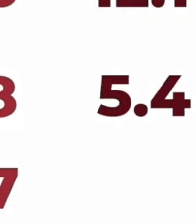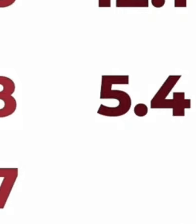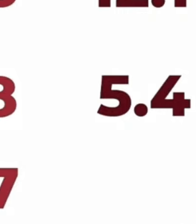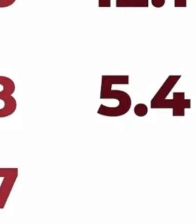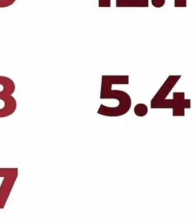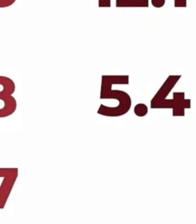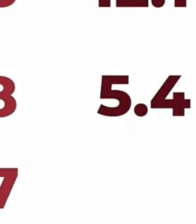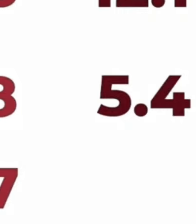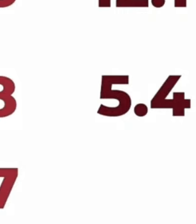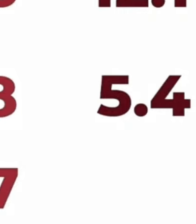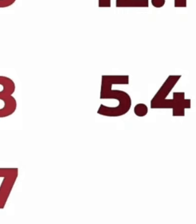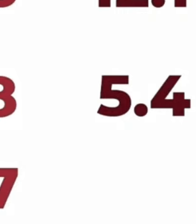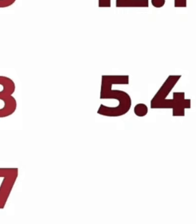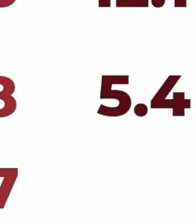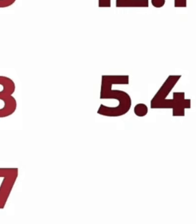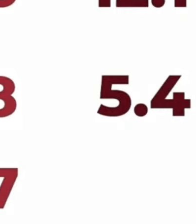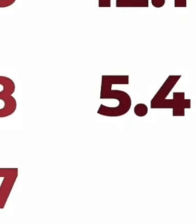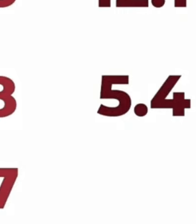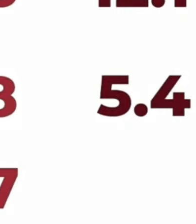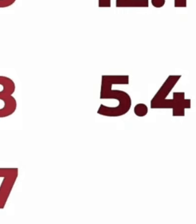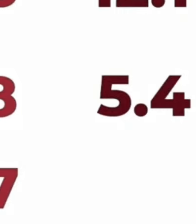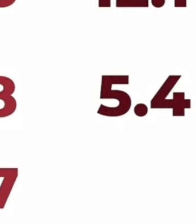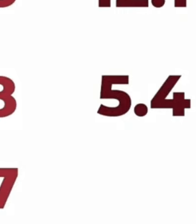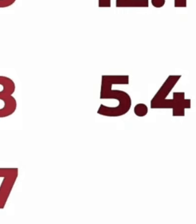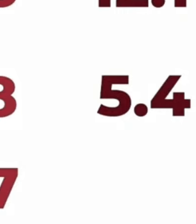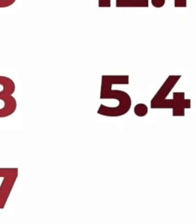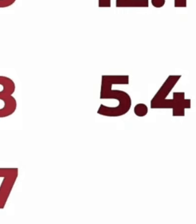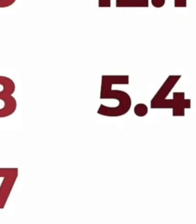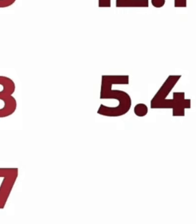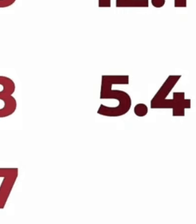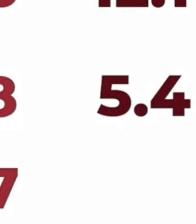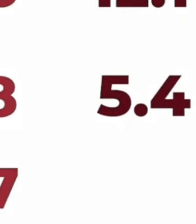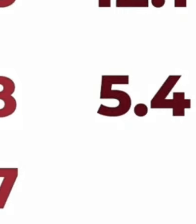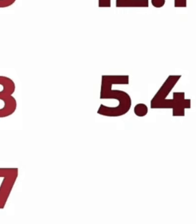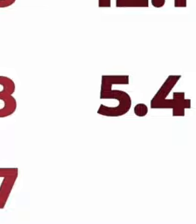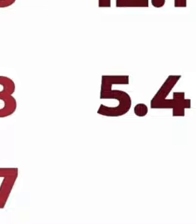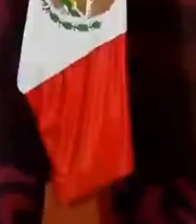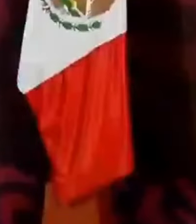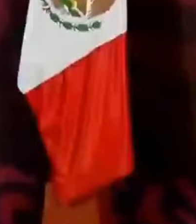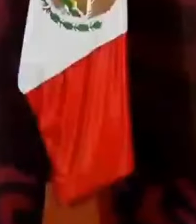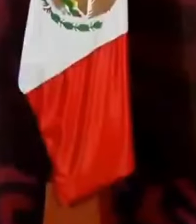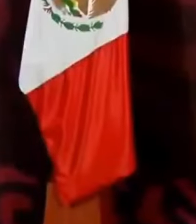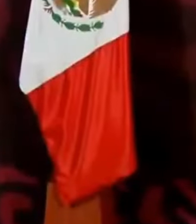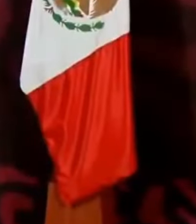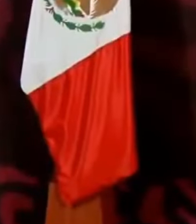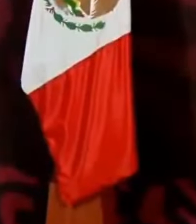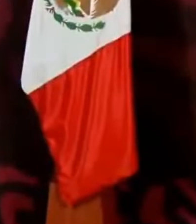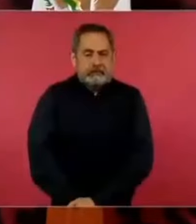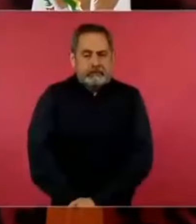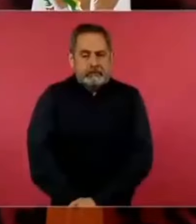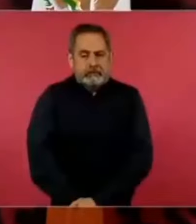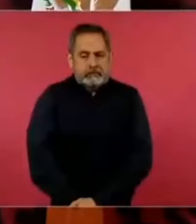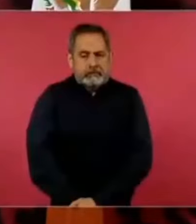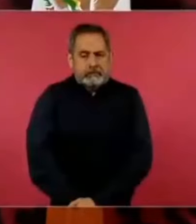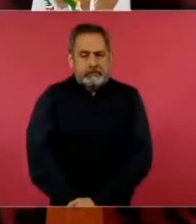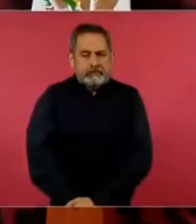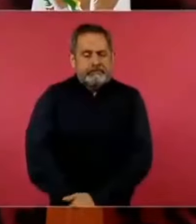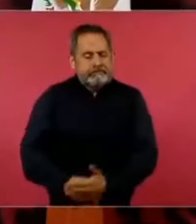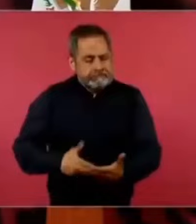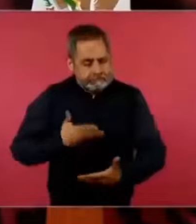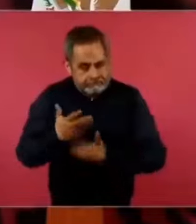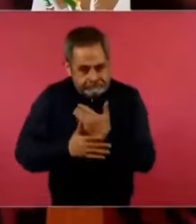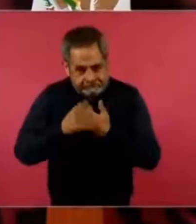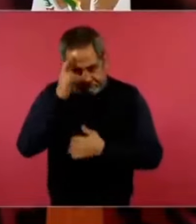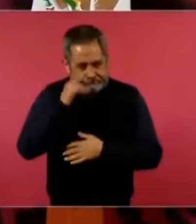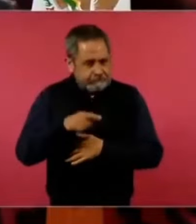ya en la gente mayor, yo recomendaría de manera respetuosa, no se